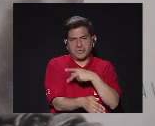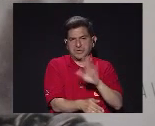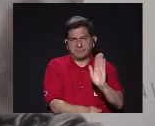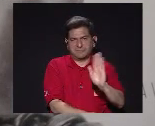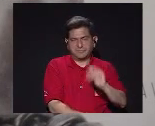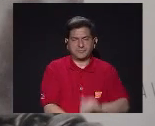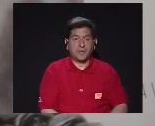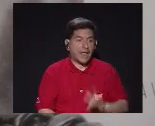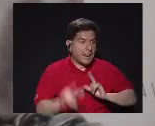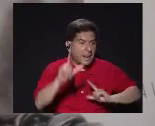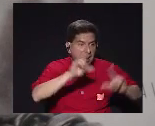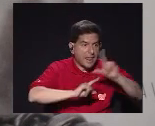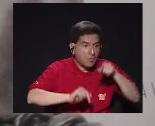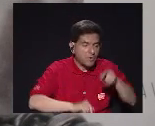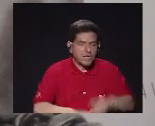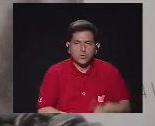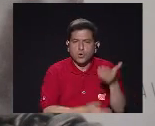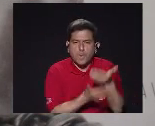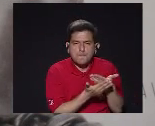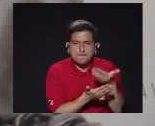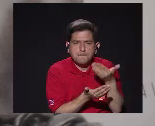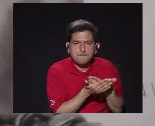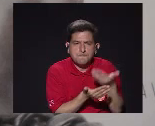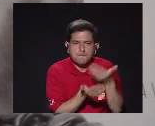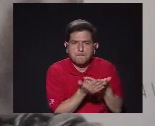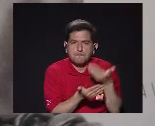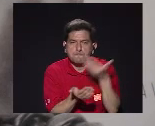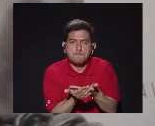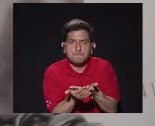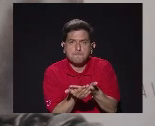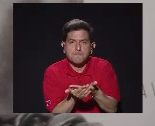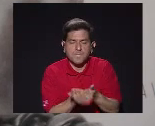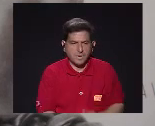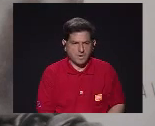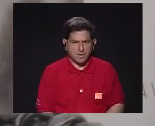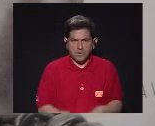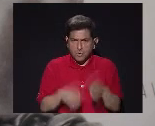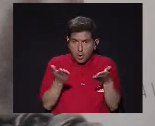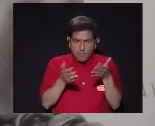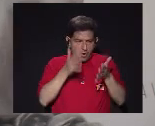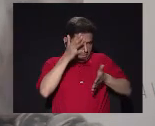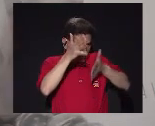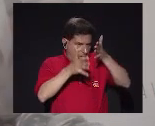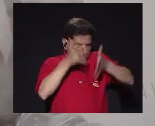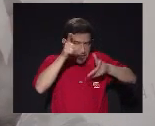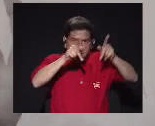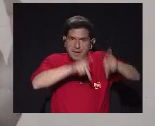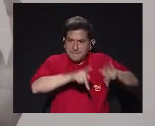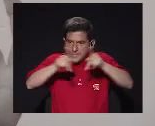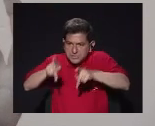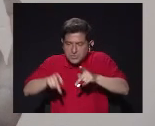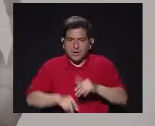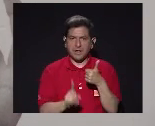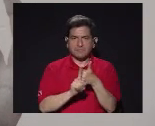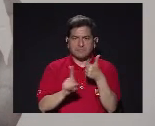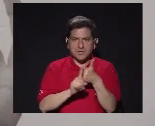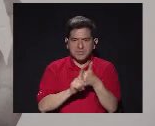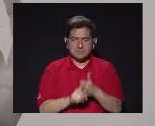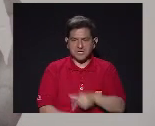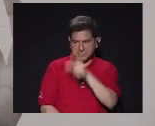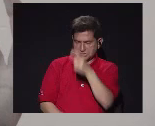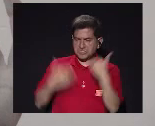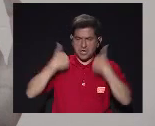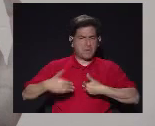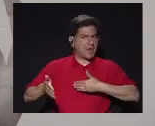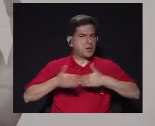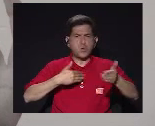Es un laboratorio Donde se llega a experimentar Se llega a experimentar Con la creatividad De las personas Con la creatividad Del ser